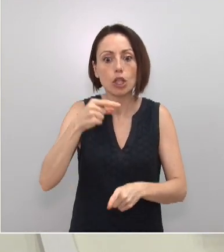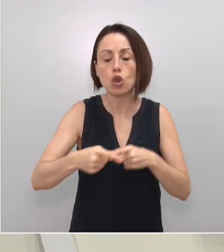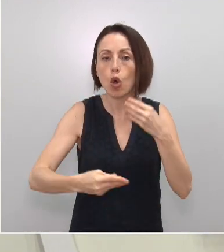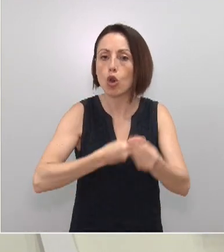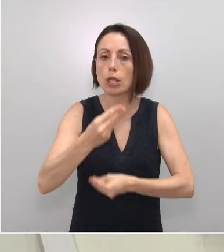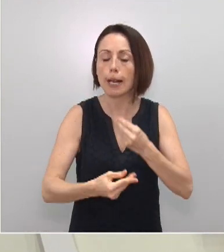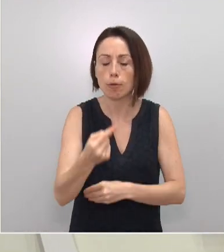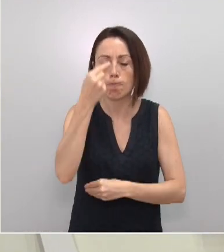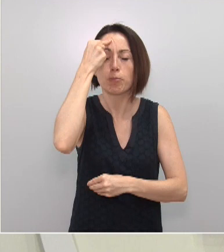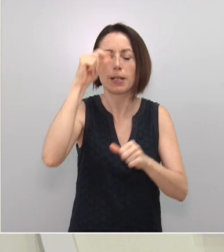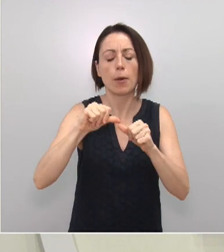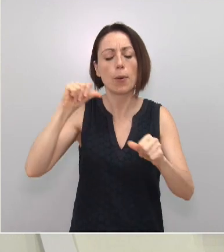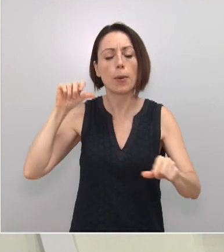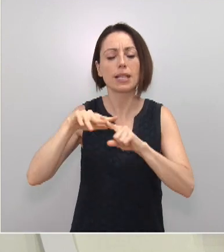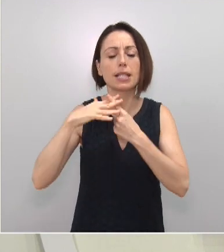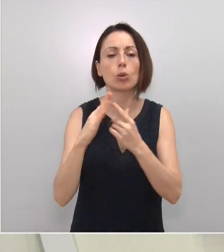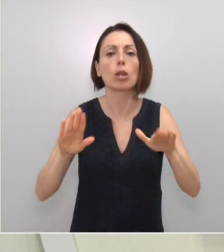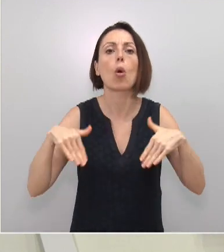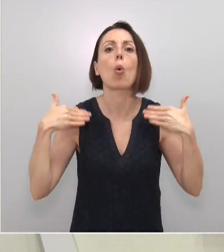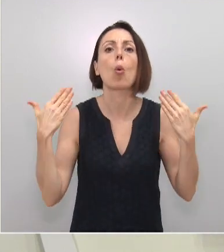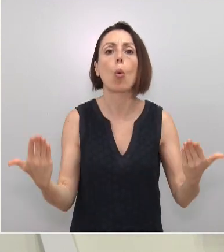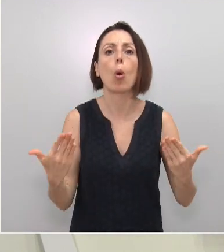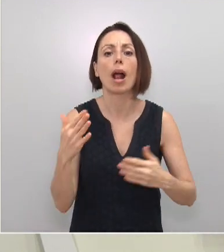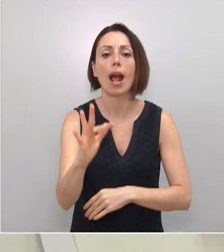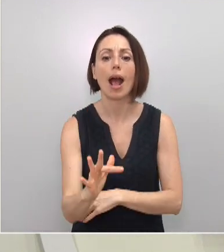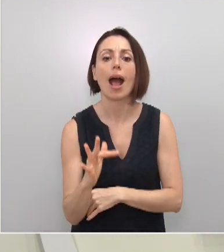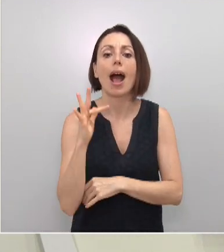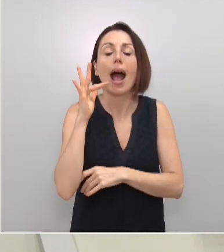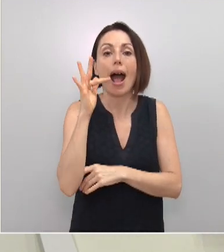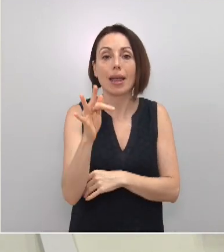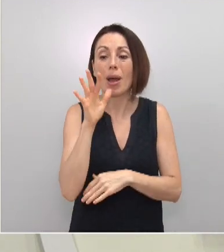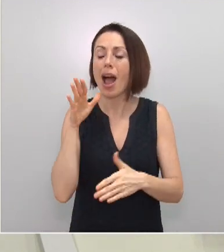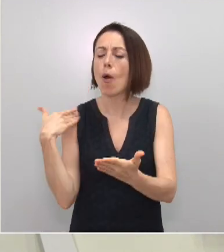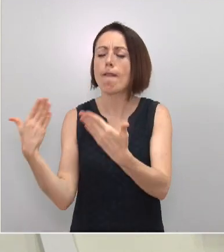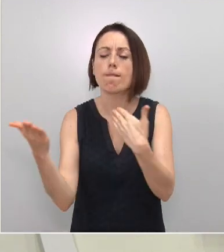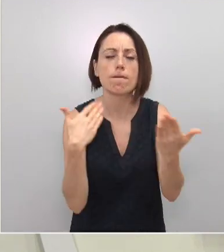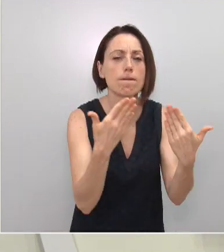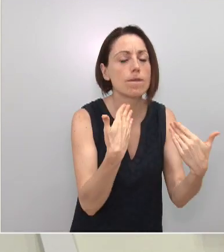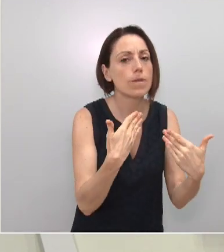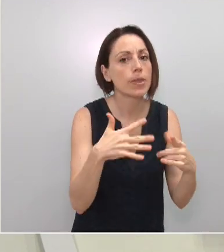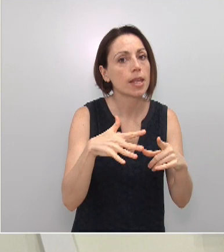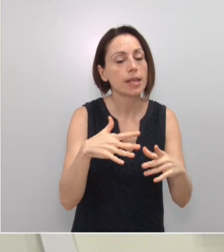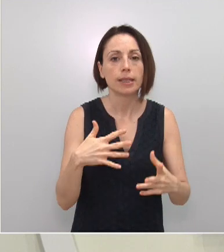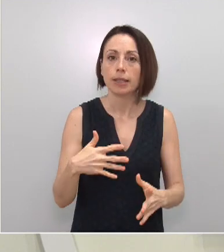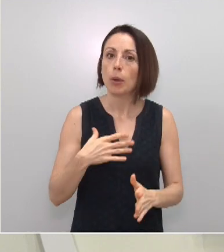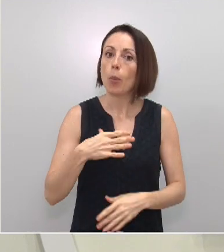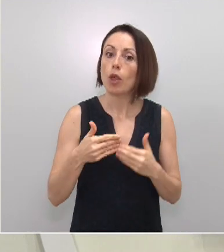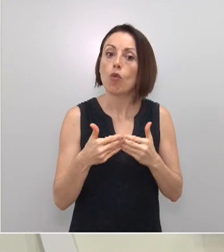Y ya aviso que encima de la mesa hay planteamientos muy drásticos.